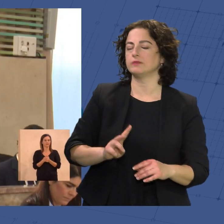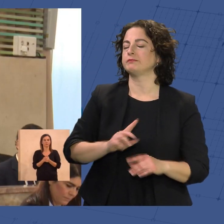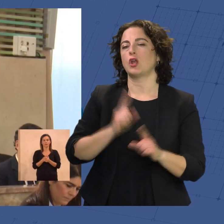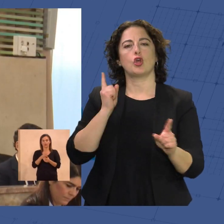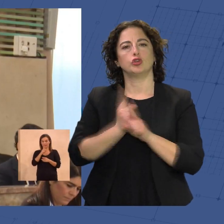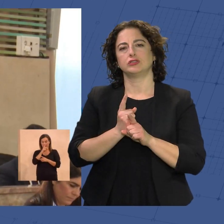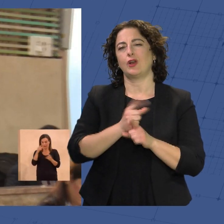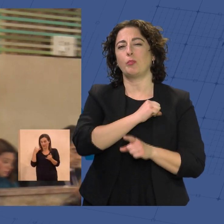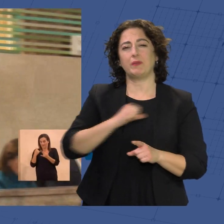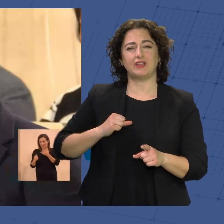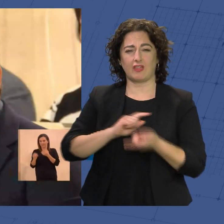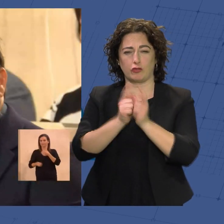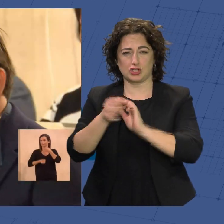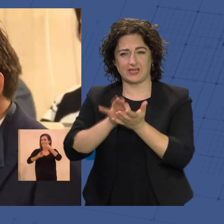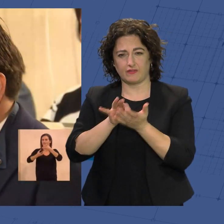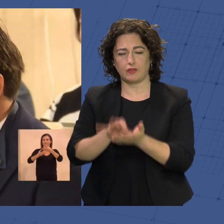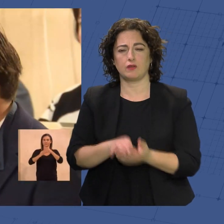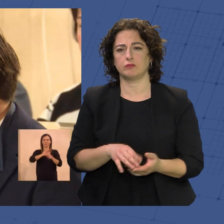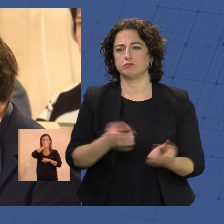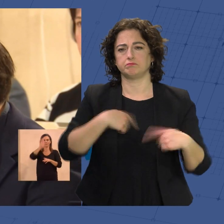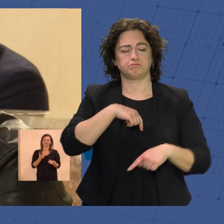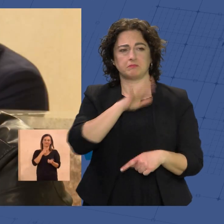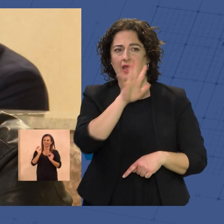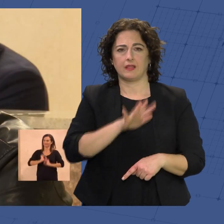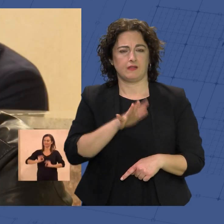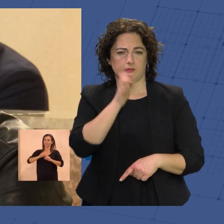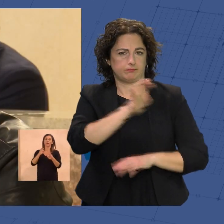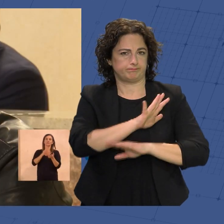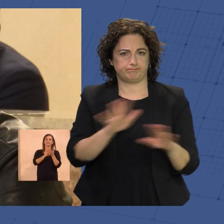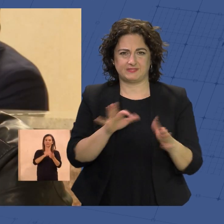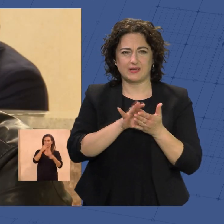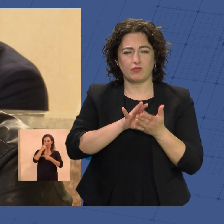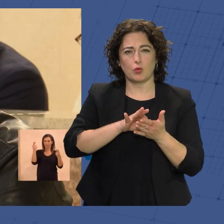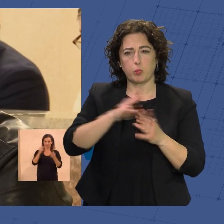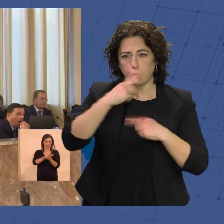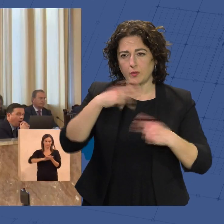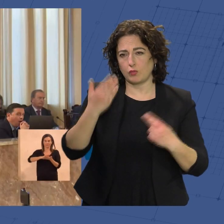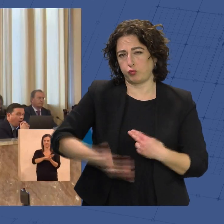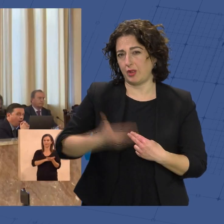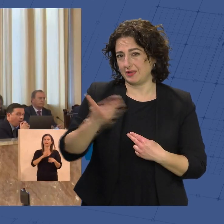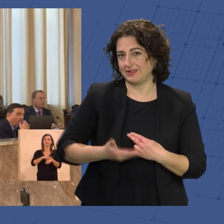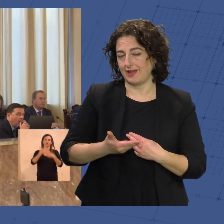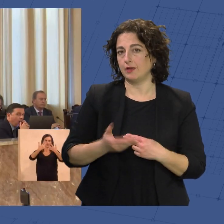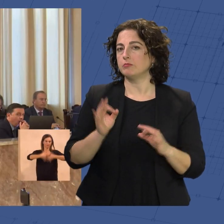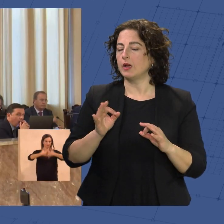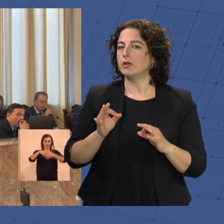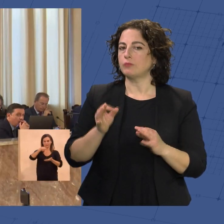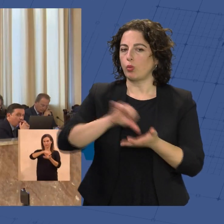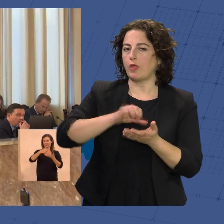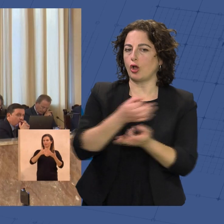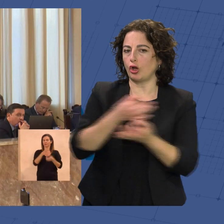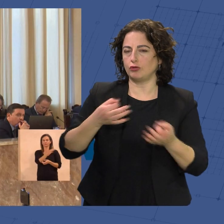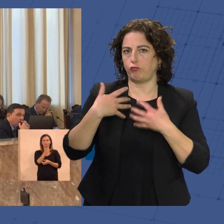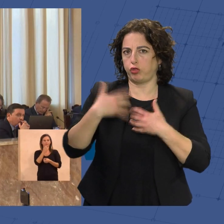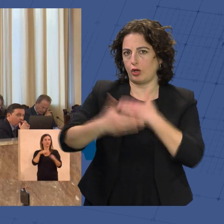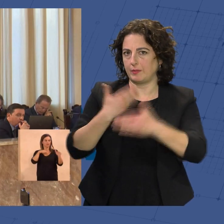privatización de servicios. Nos parece deplorable que los servicios públicos fundamentales para el correcto funcionamiento de nuestra ciudad y su